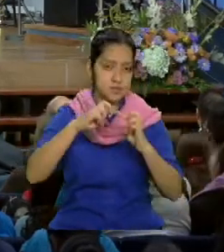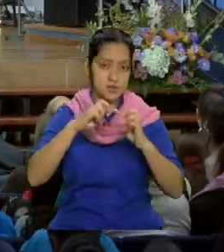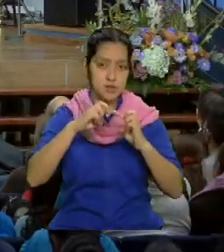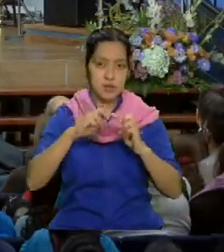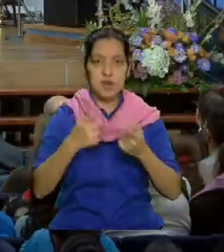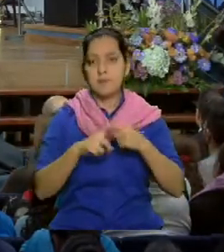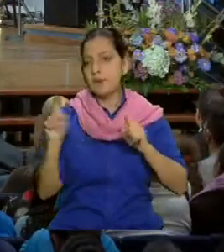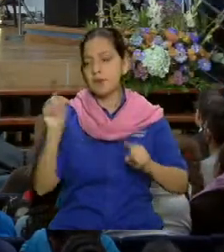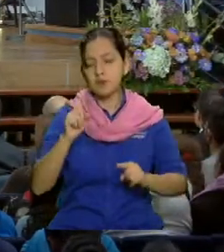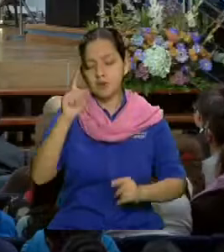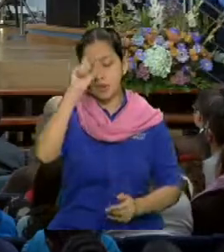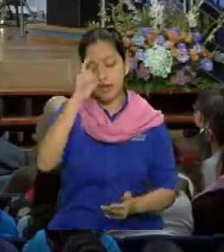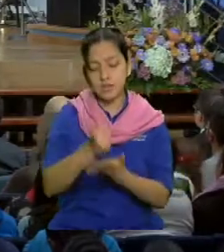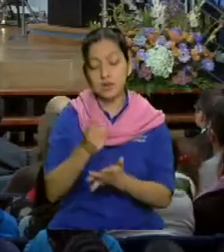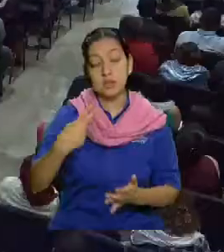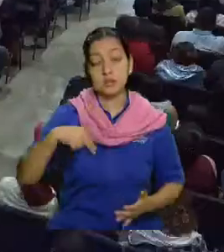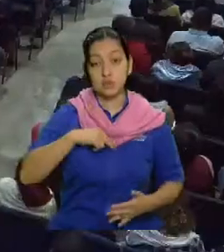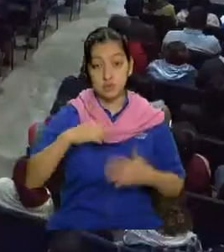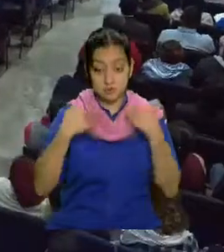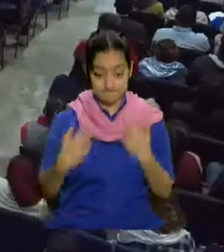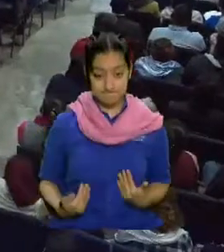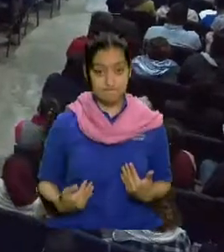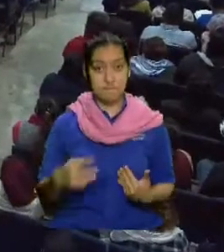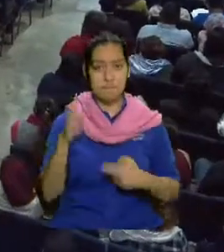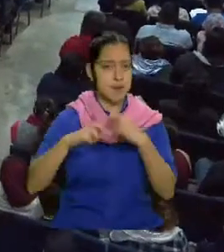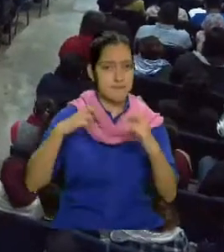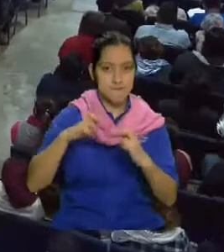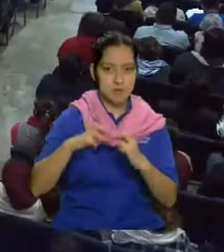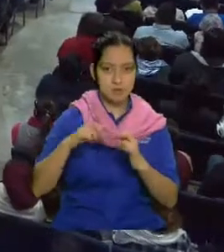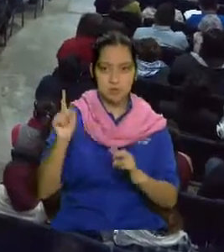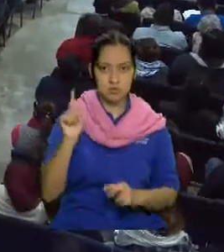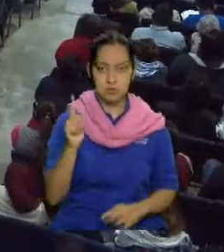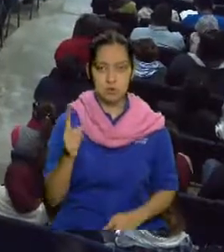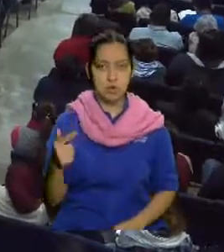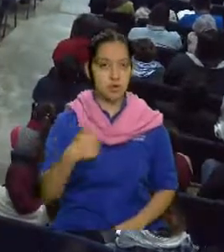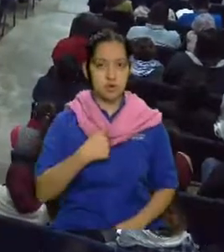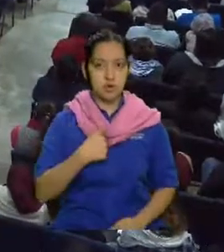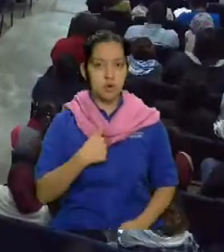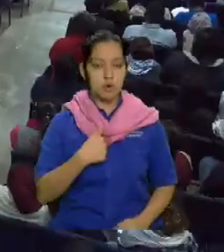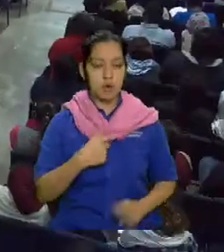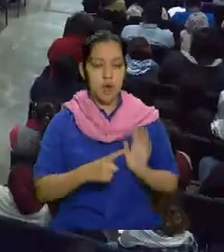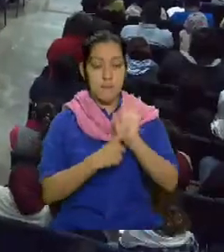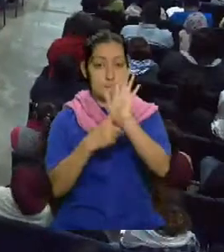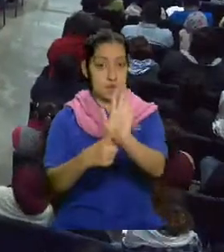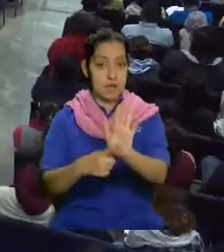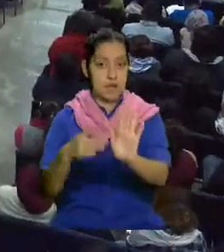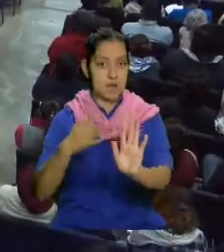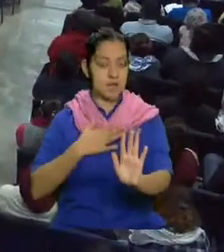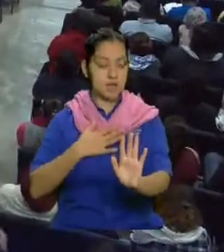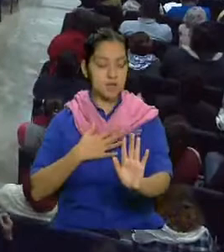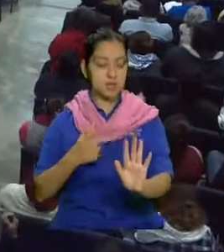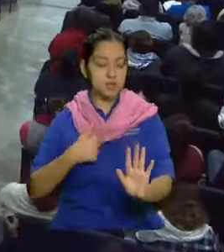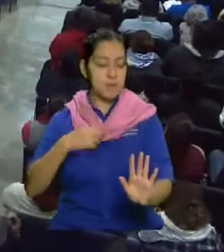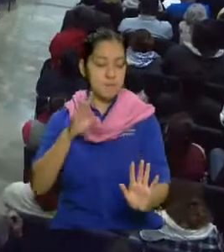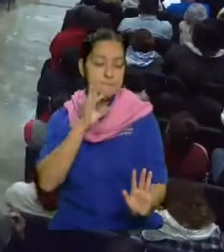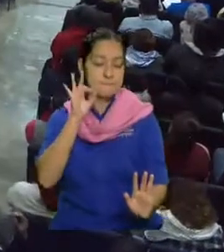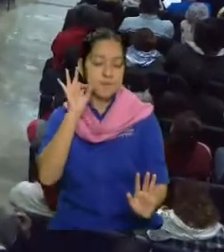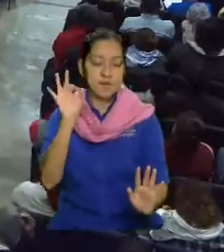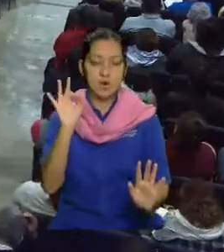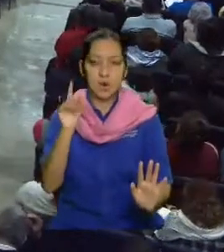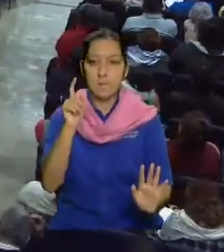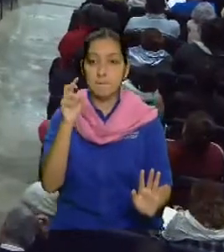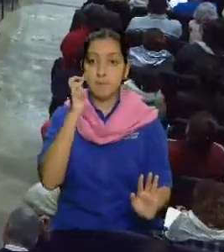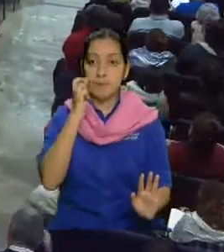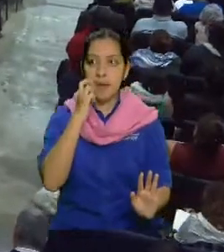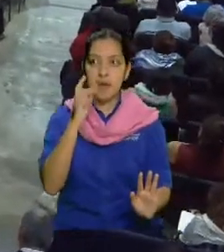pero no creyendo que somos perfectos. Yo aquí no me estoy subiendo para decirle que yo soy el mejor papá, el mejor suegro,